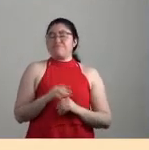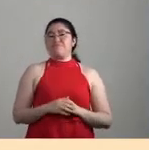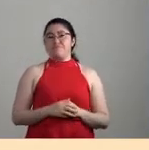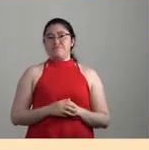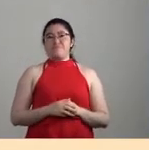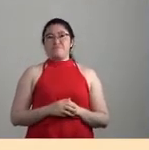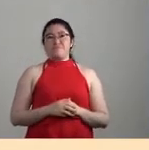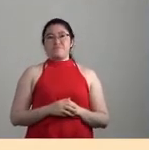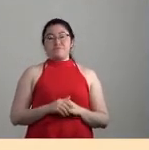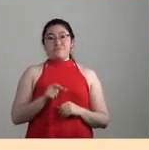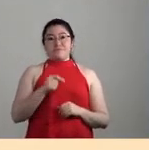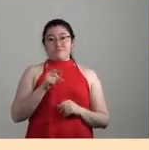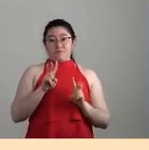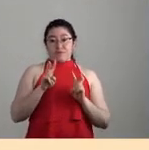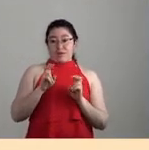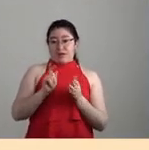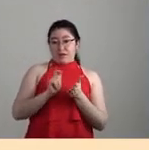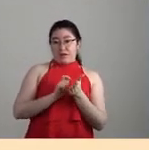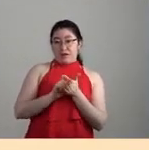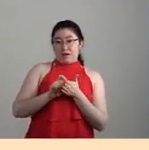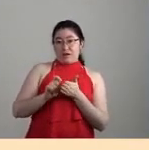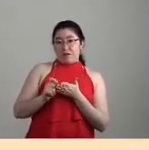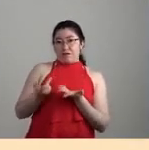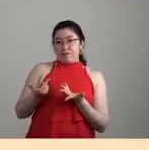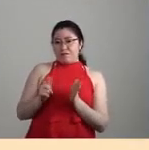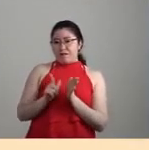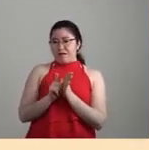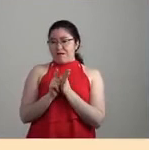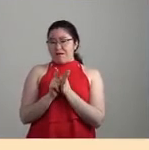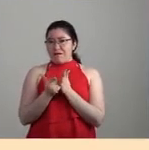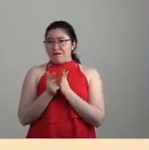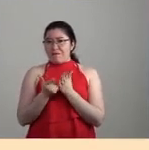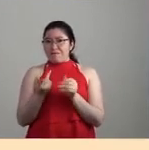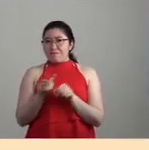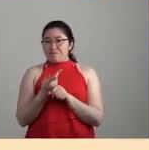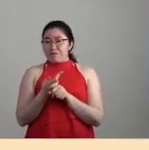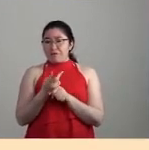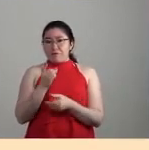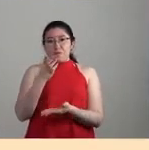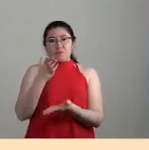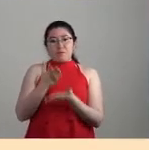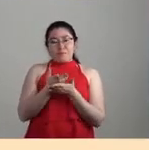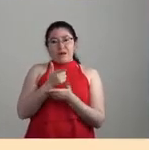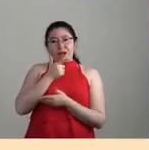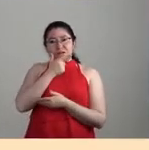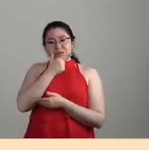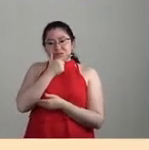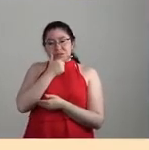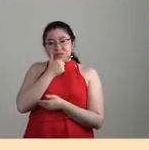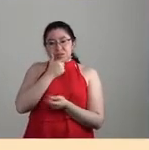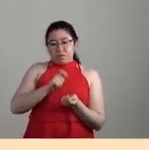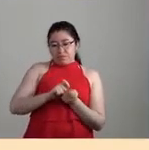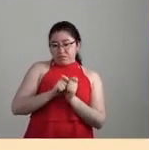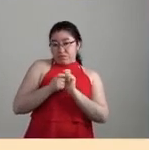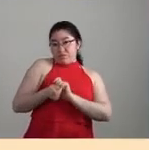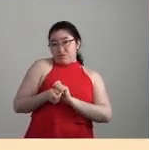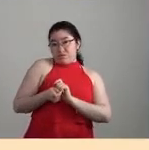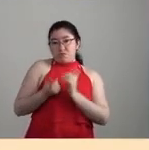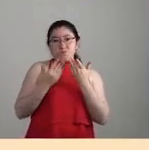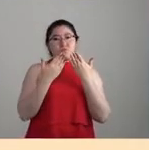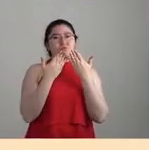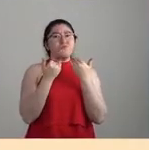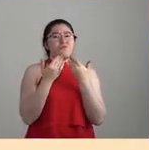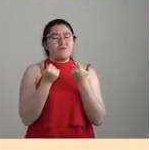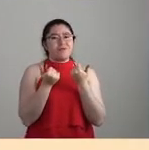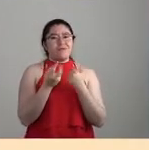parte de sus textos estaban solamente en inglés, no había traducción. Entonces, por eso el esfuerzo